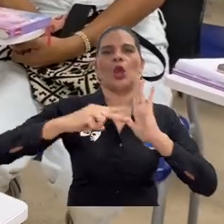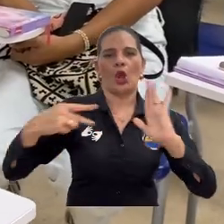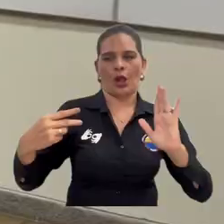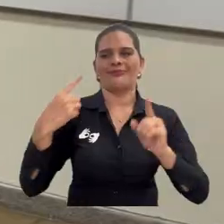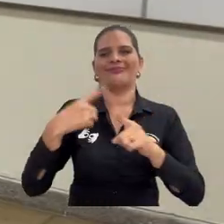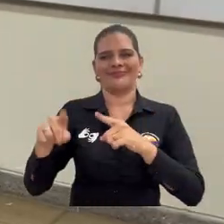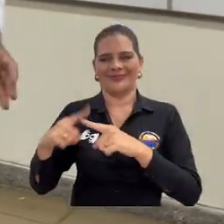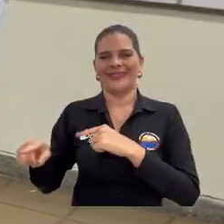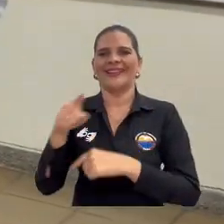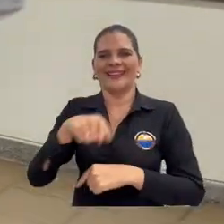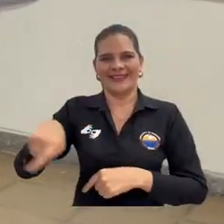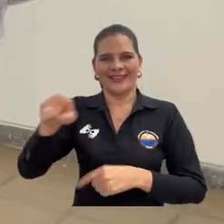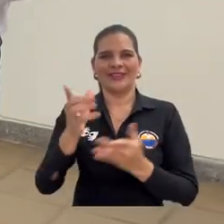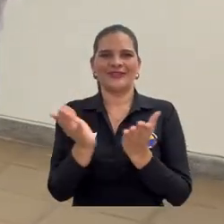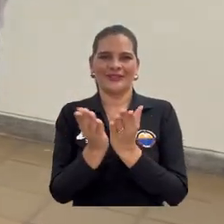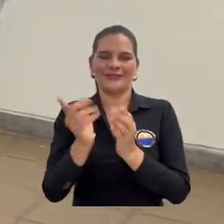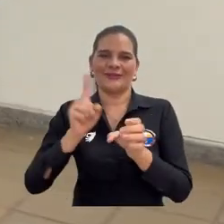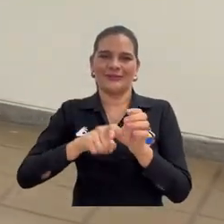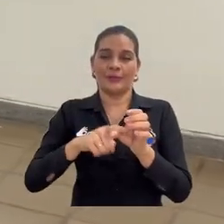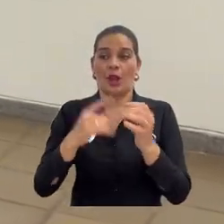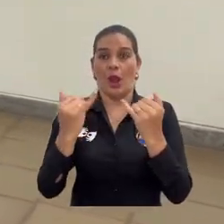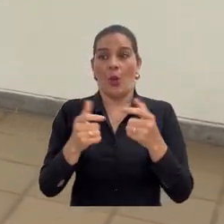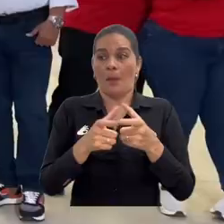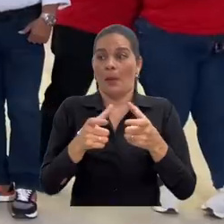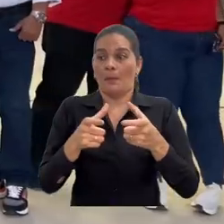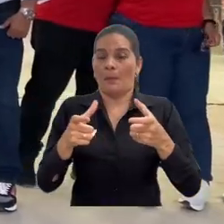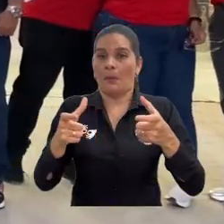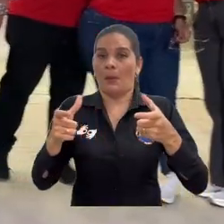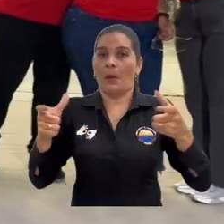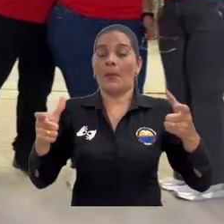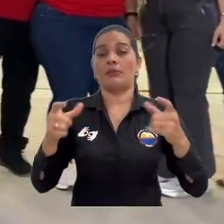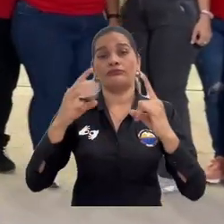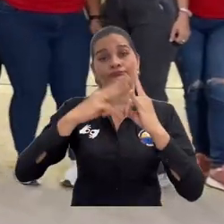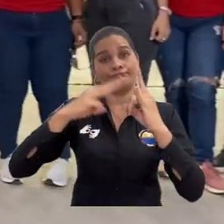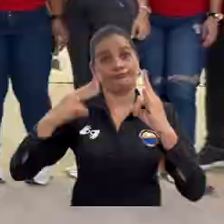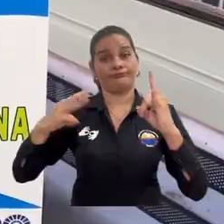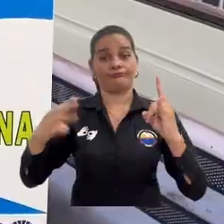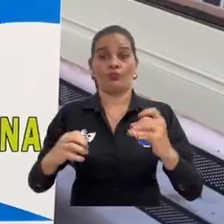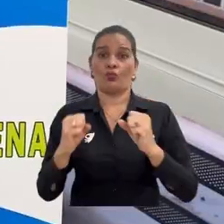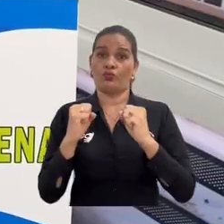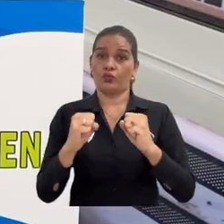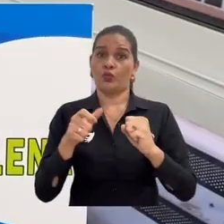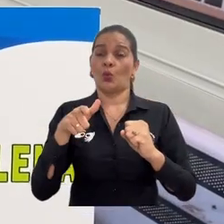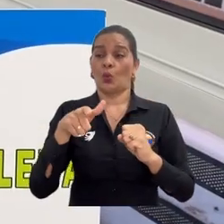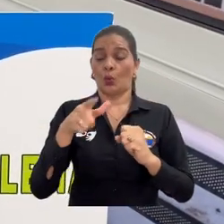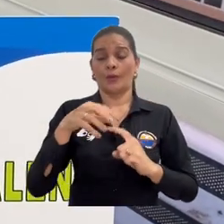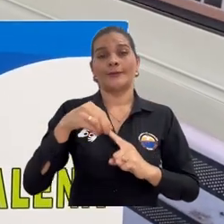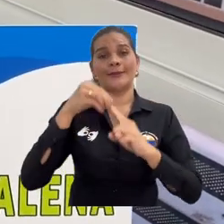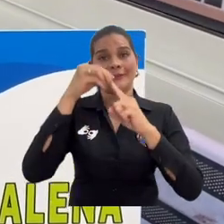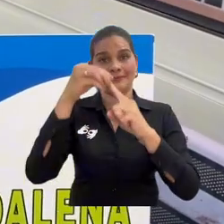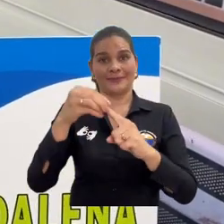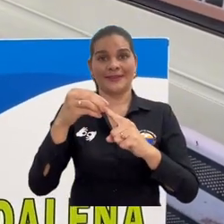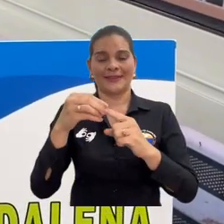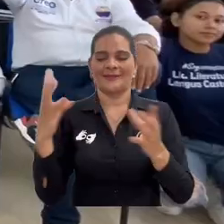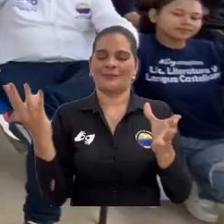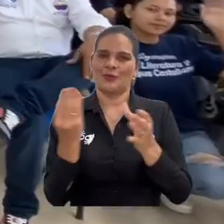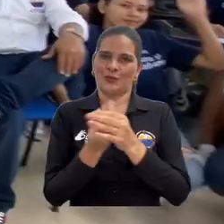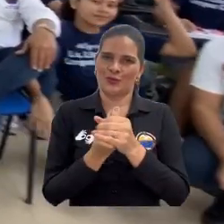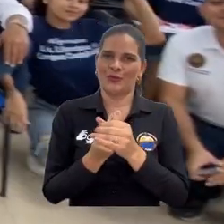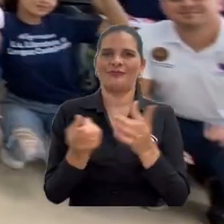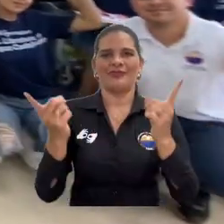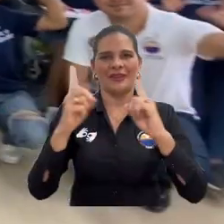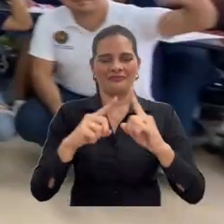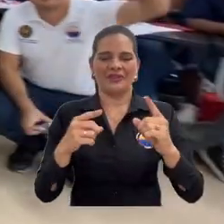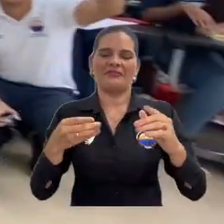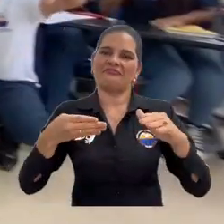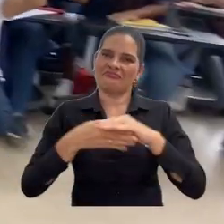tecnólogos y profesionales, que progresivamente han aumentado su oferta consolidando a la Universidad del Magdalena como un referente en educación